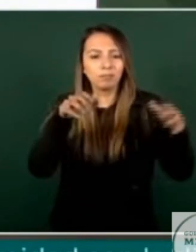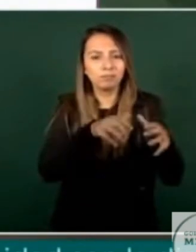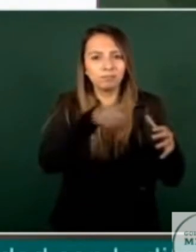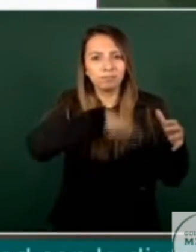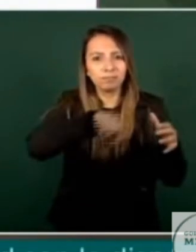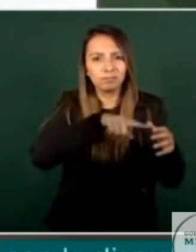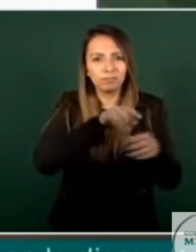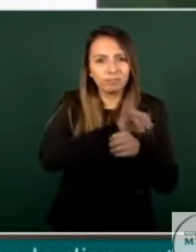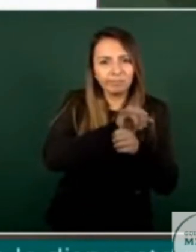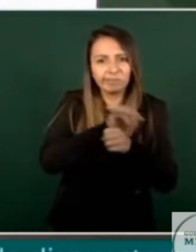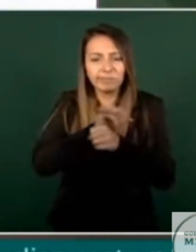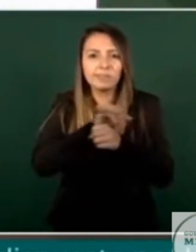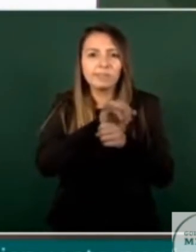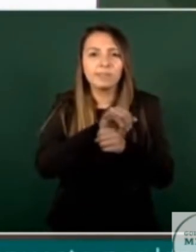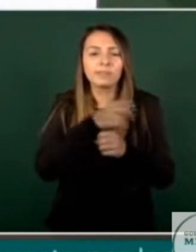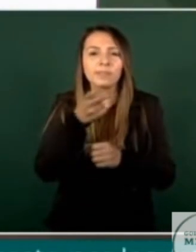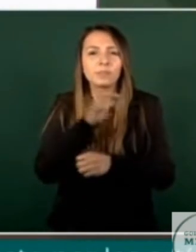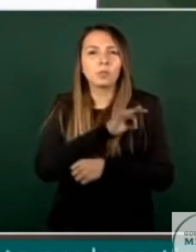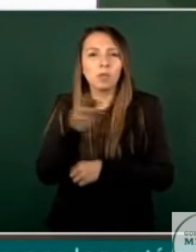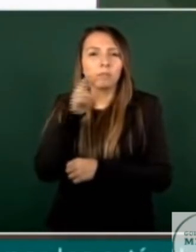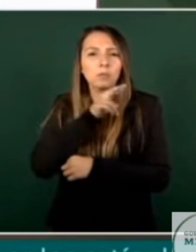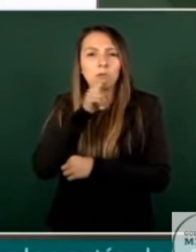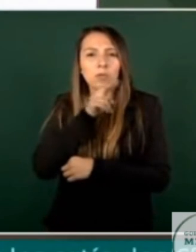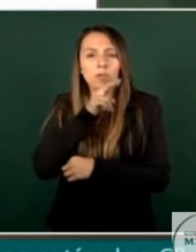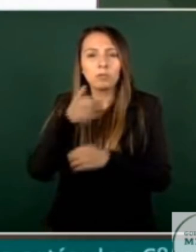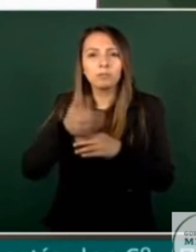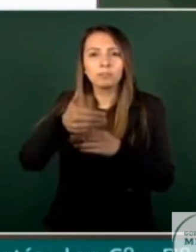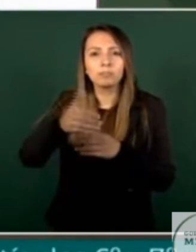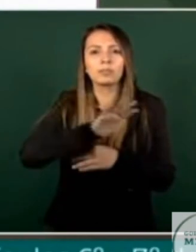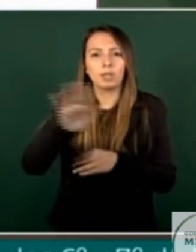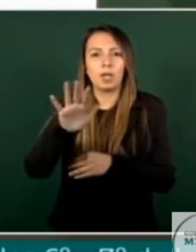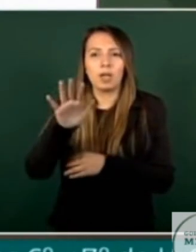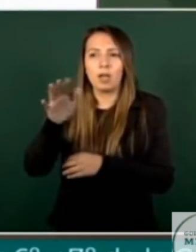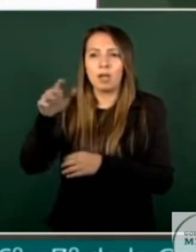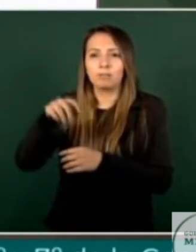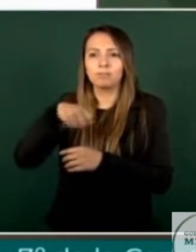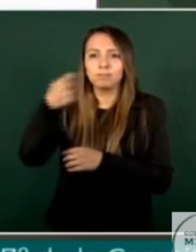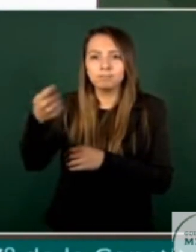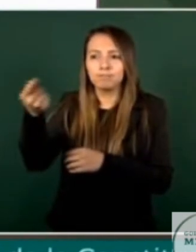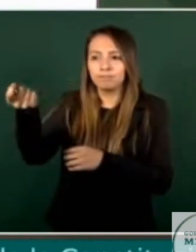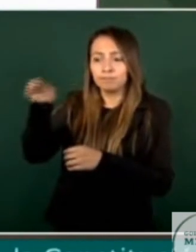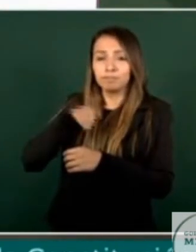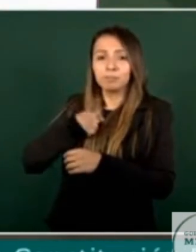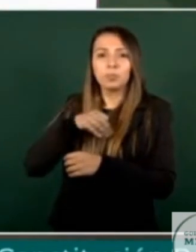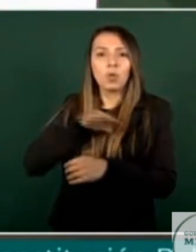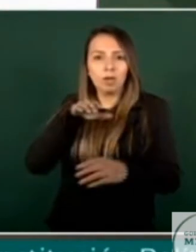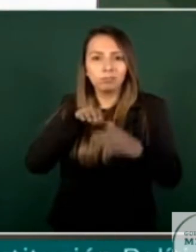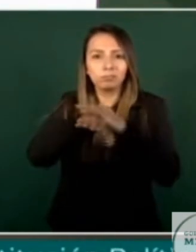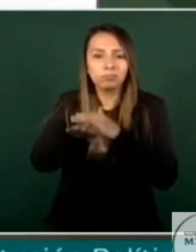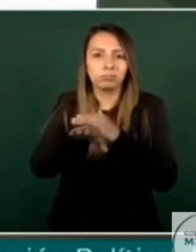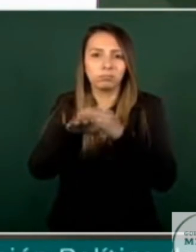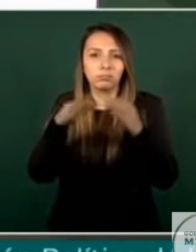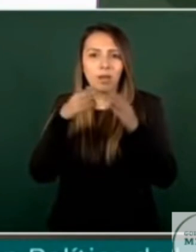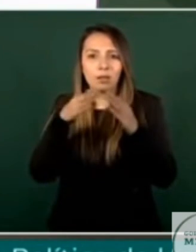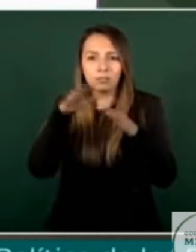indicios en muy breve tiempo se puedan ya generar mandamientos judiciales para cateos y órdenes de aprehensión